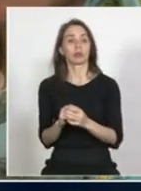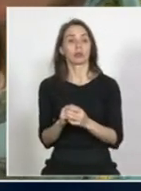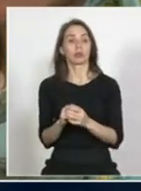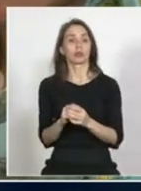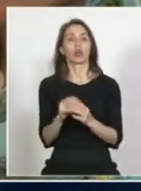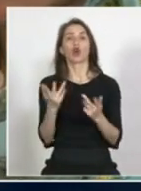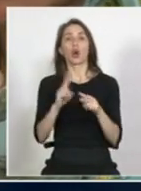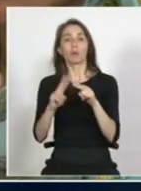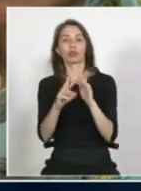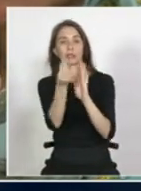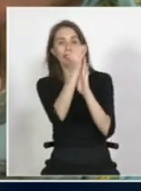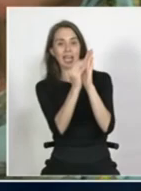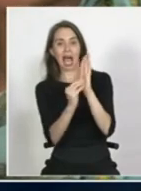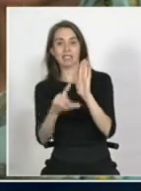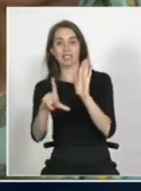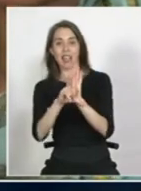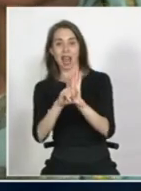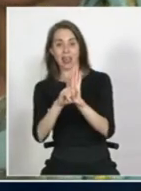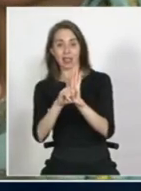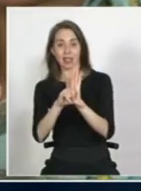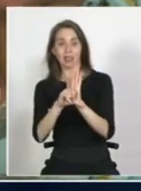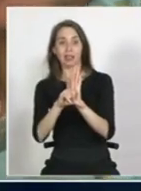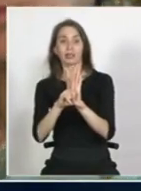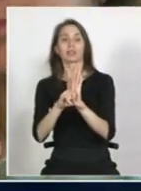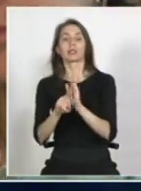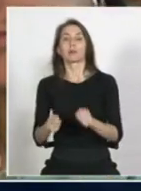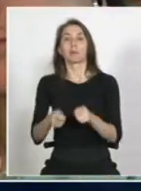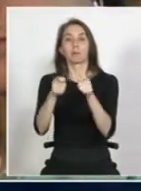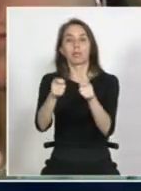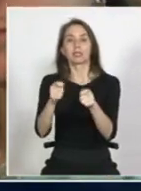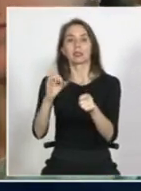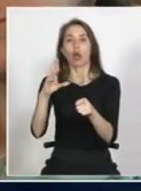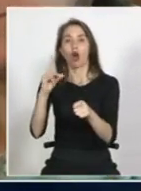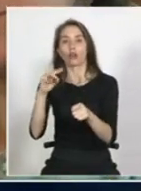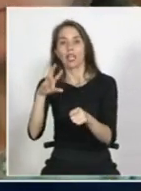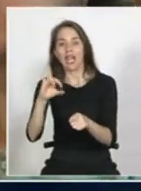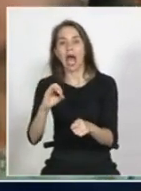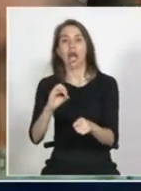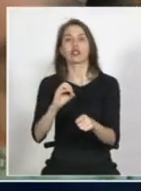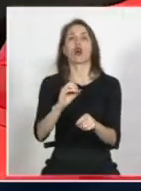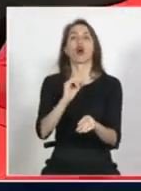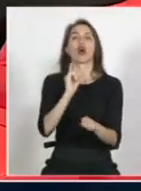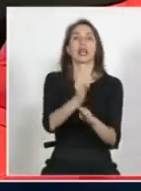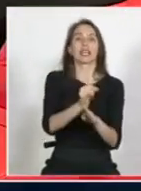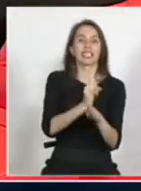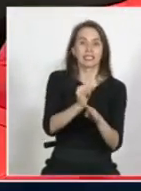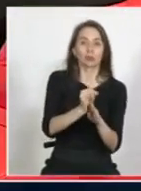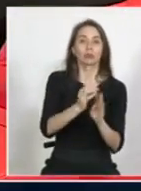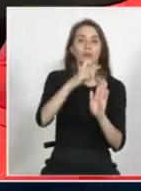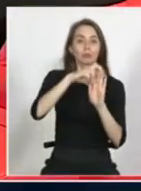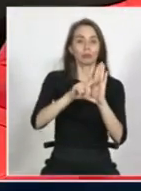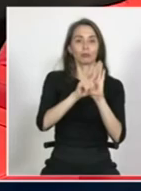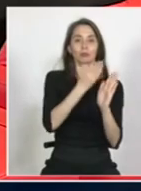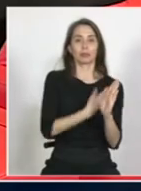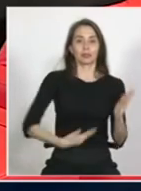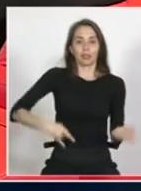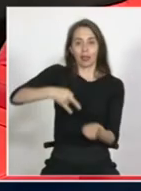legislativa actual a través de ordinarios a través de instrucciones a través del mensaje presidencial